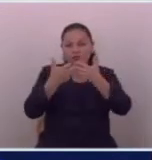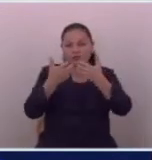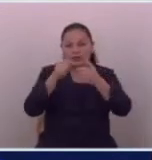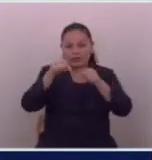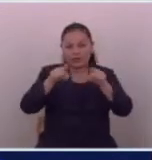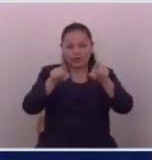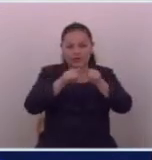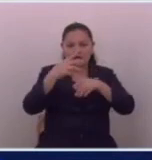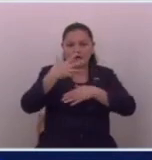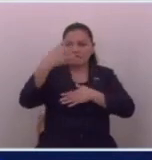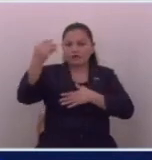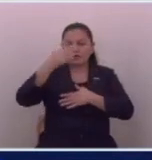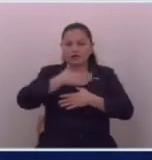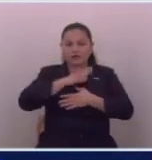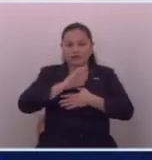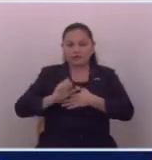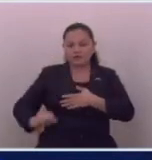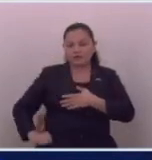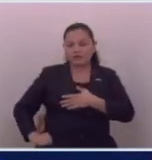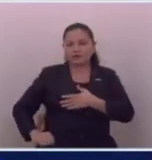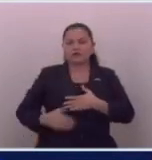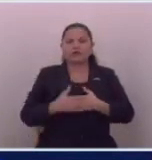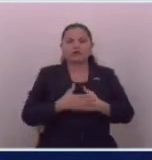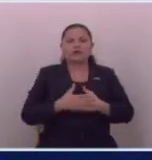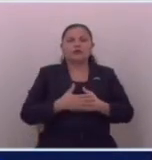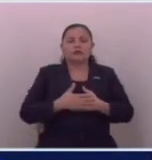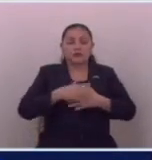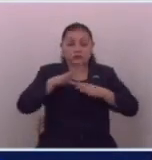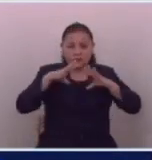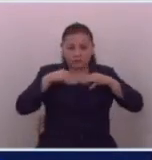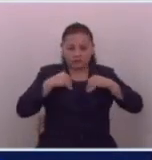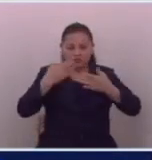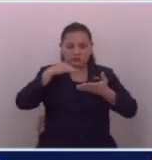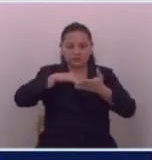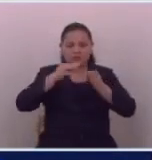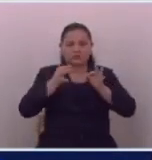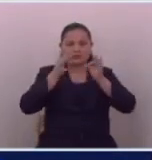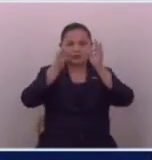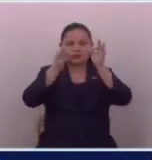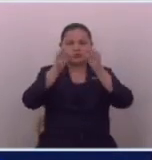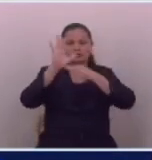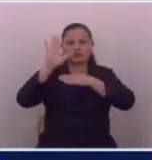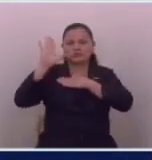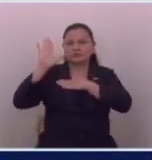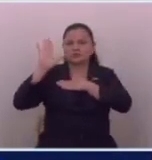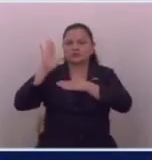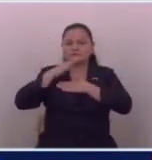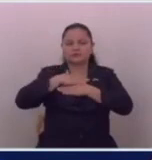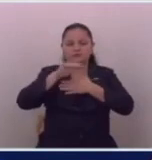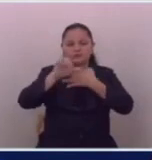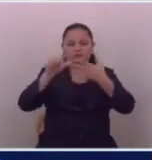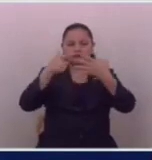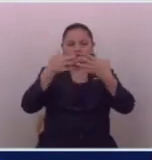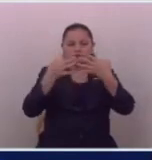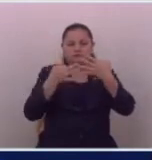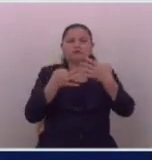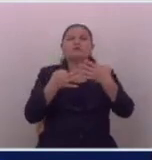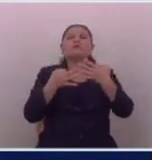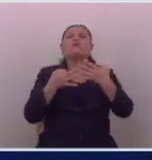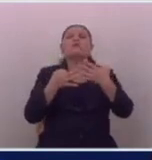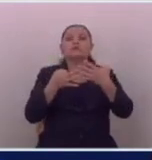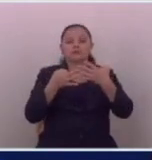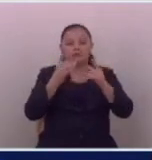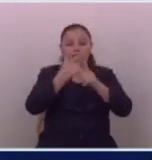se encuentren fuera de nuestras fronteras patrias, ratificando de esta manera nuestro compromiso como Asamblea Legislativa